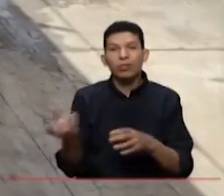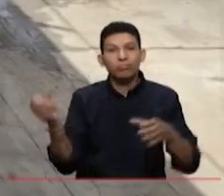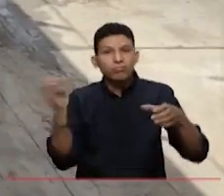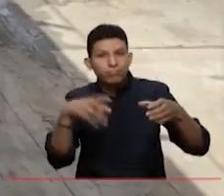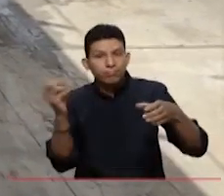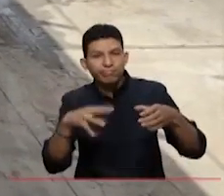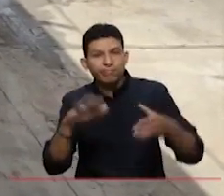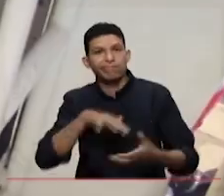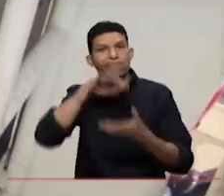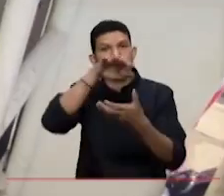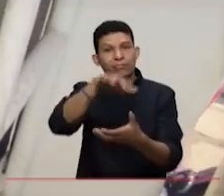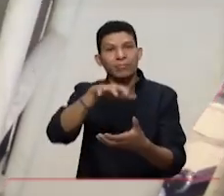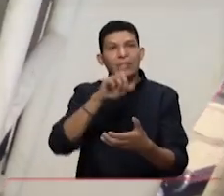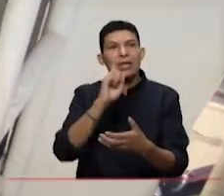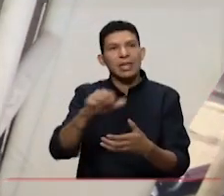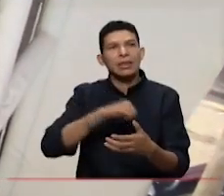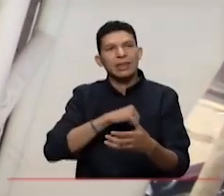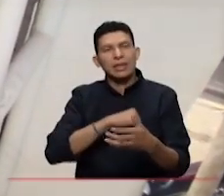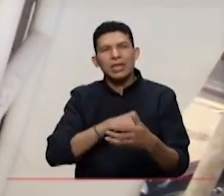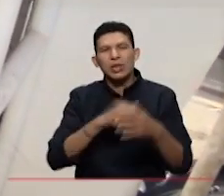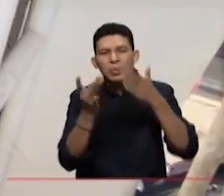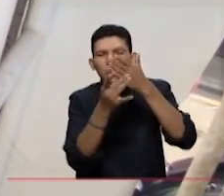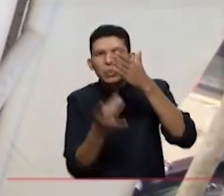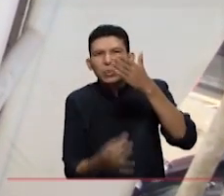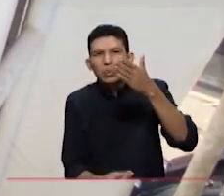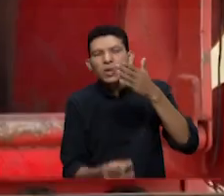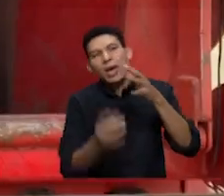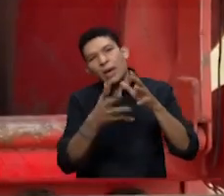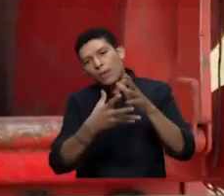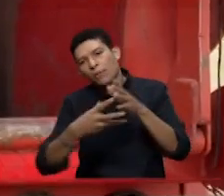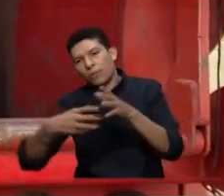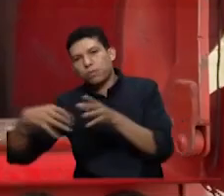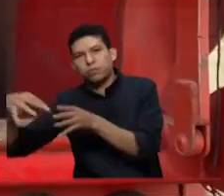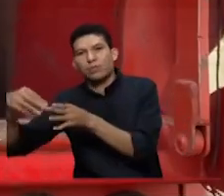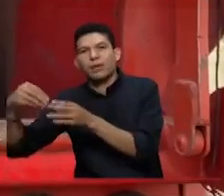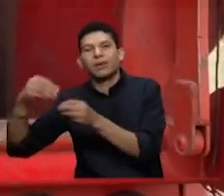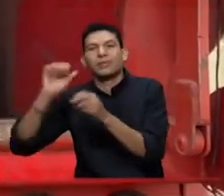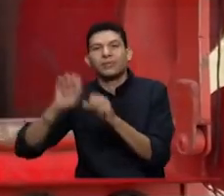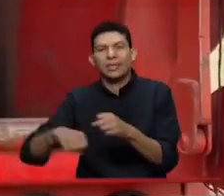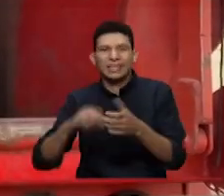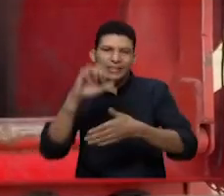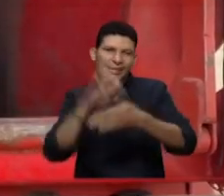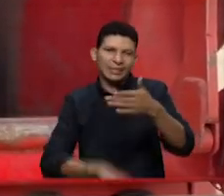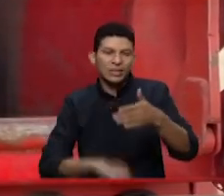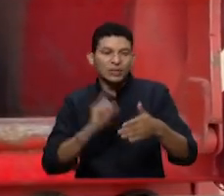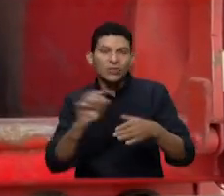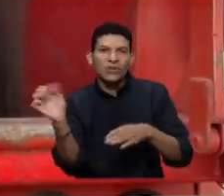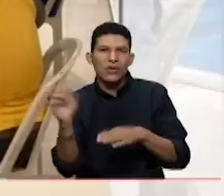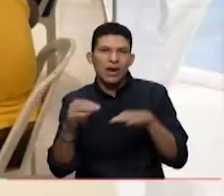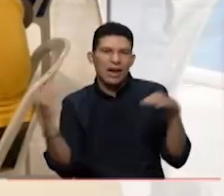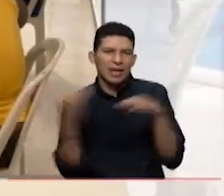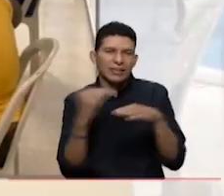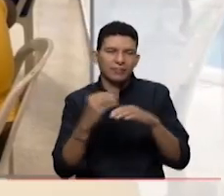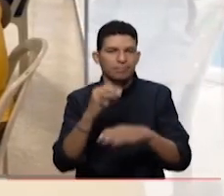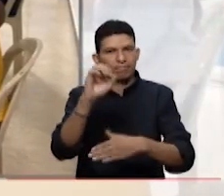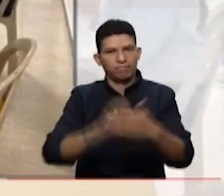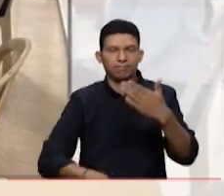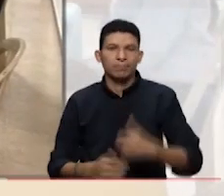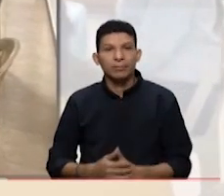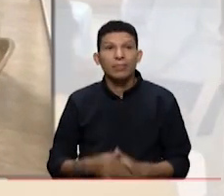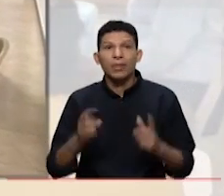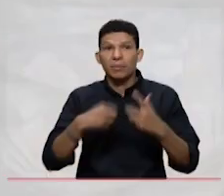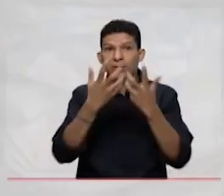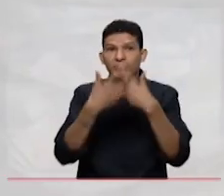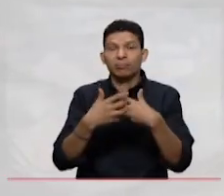y está dotado con un tanque de lixiviados para almacenar estos líquidos y reducir su vertimiento a las calles. También la empresa tiene un componente social y de